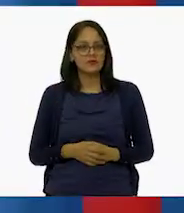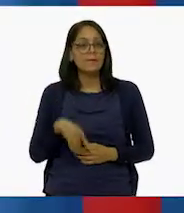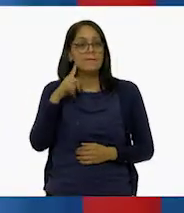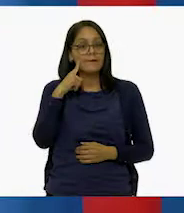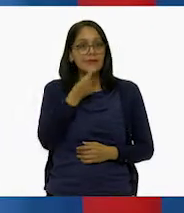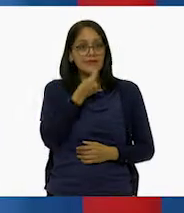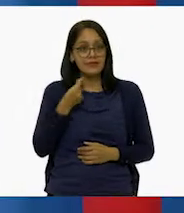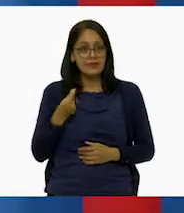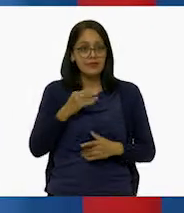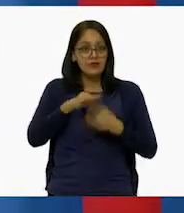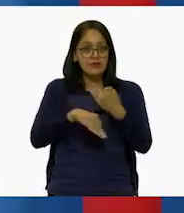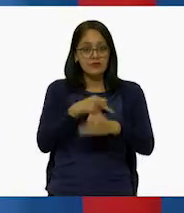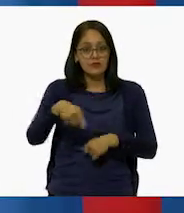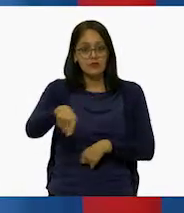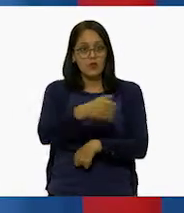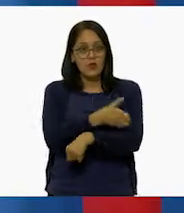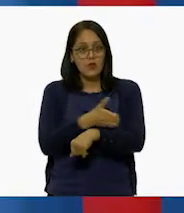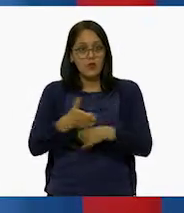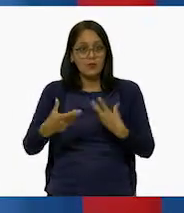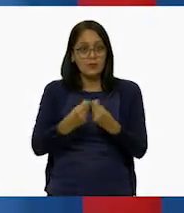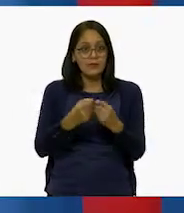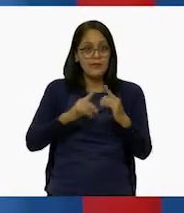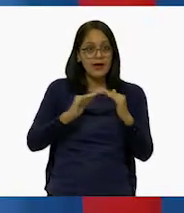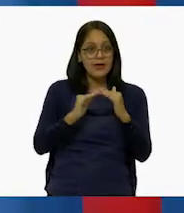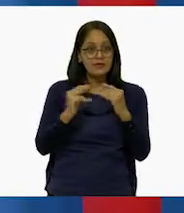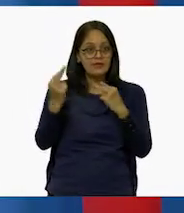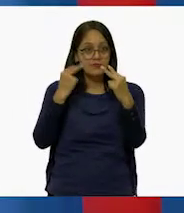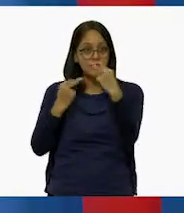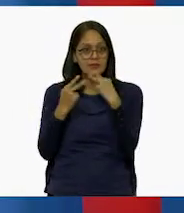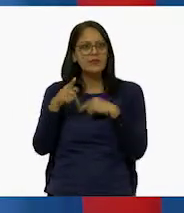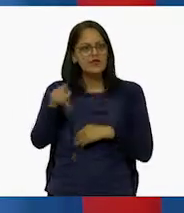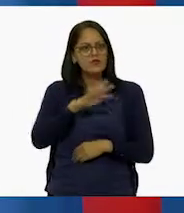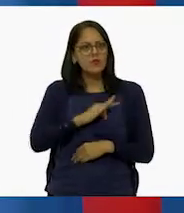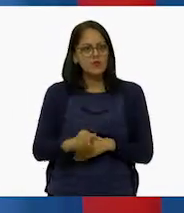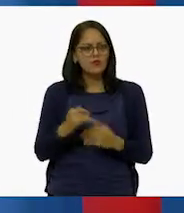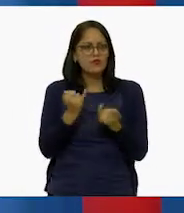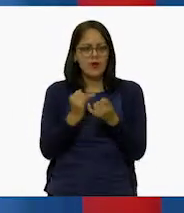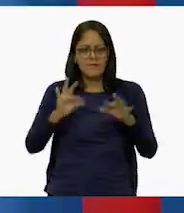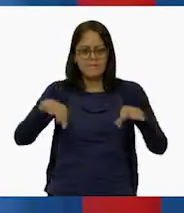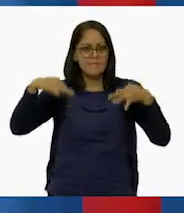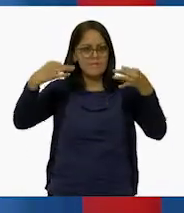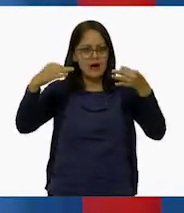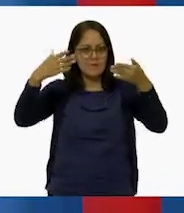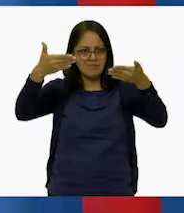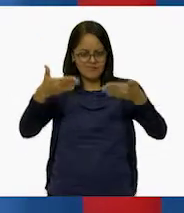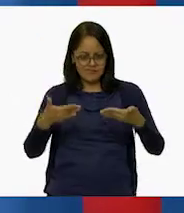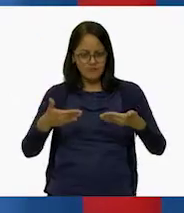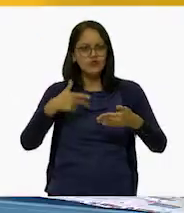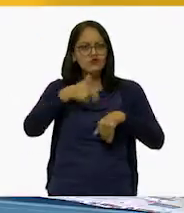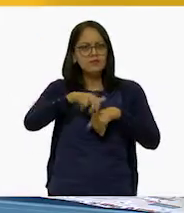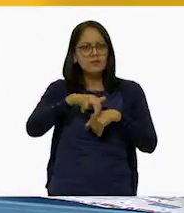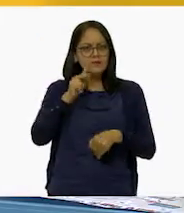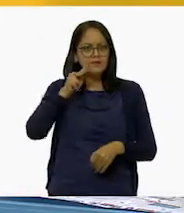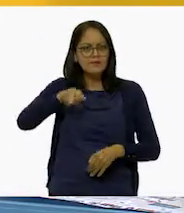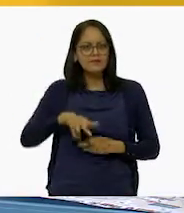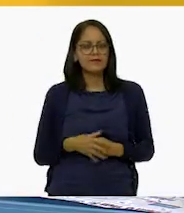niñas y los niños que nos acompañan desde casa pueden tomar cualquier mapa y ver los números.